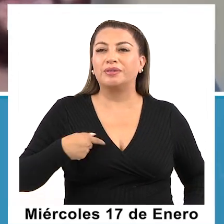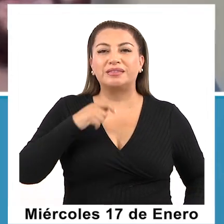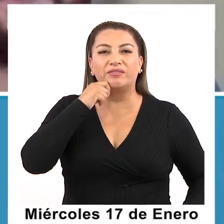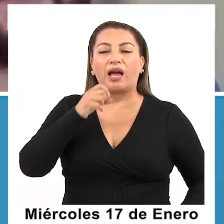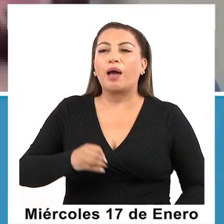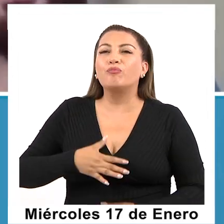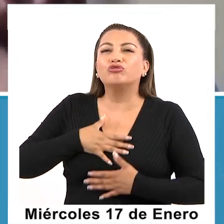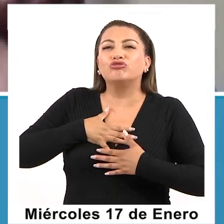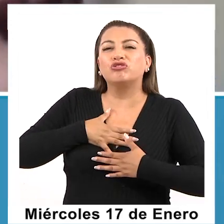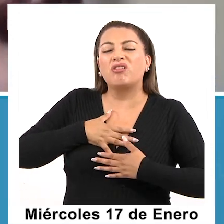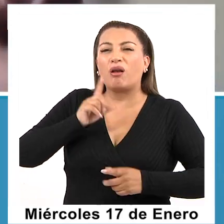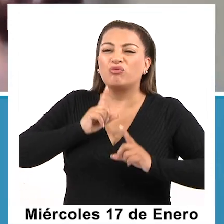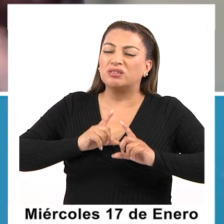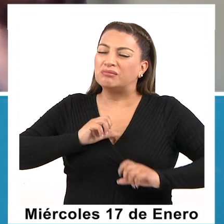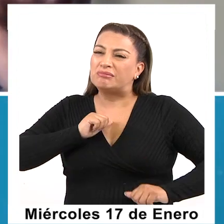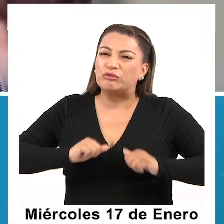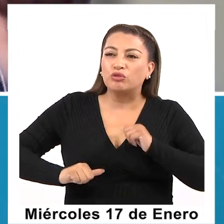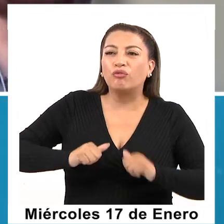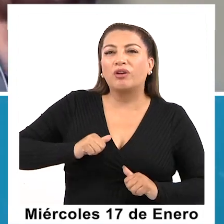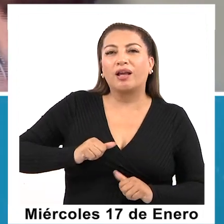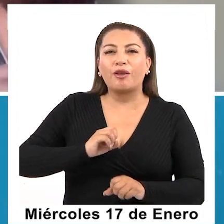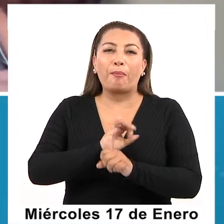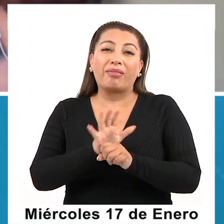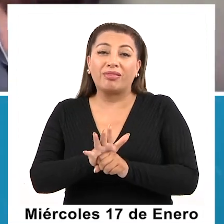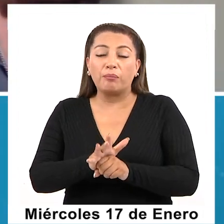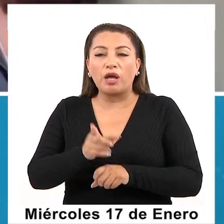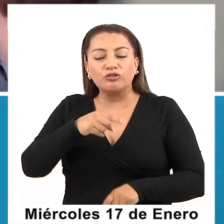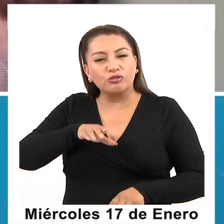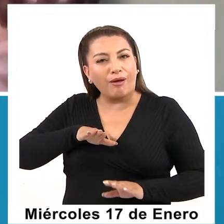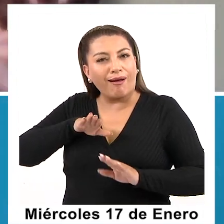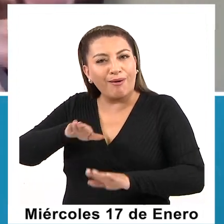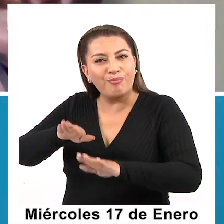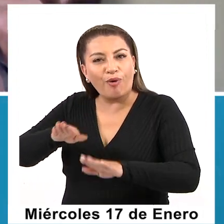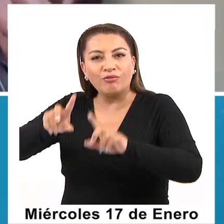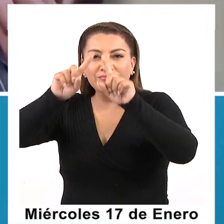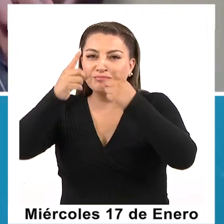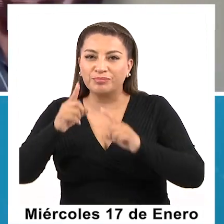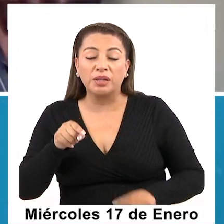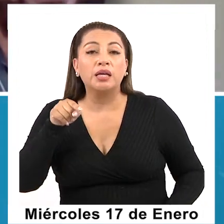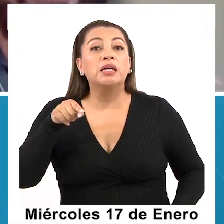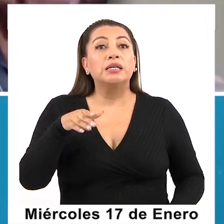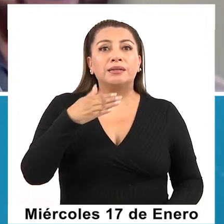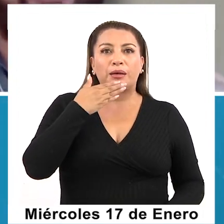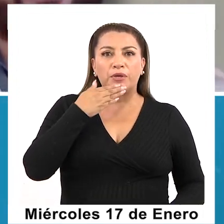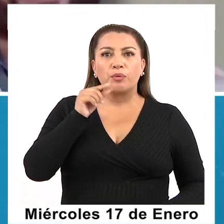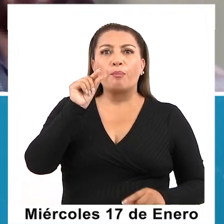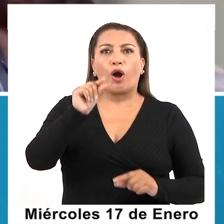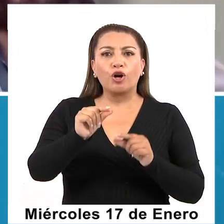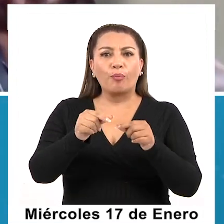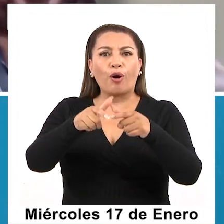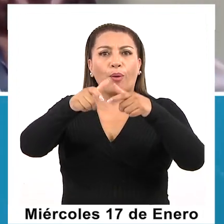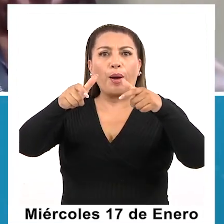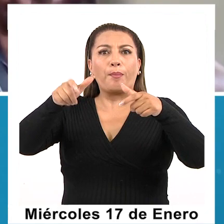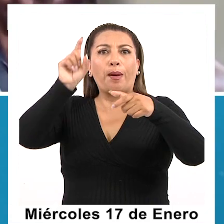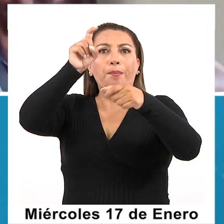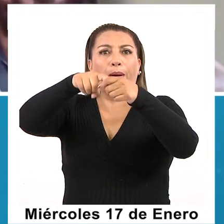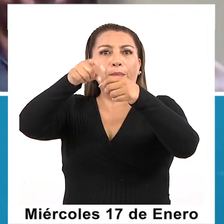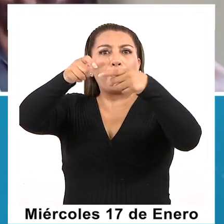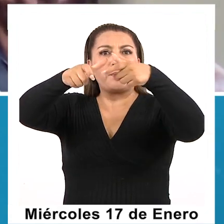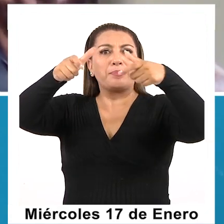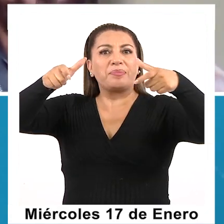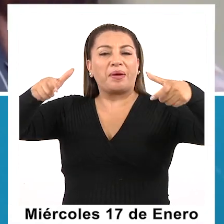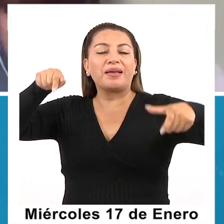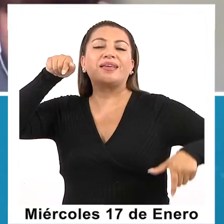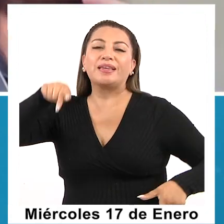emocional en estos momentos tan difíciles que fueron pandemia. Claro, de ahí comienzan a armarse y no paran nunca. Exacto.